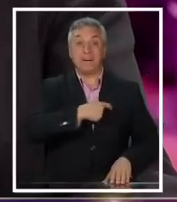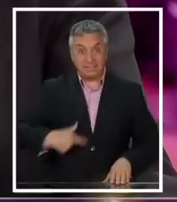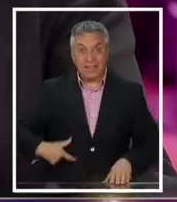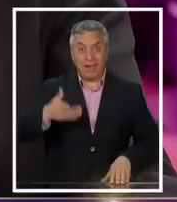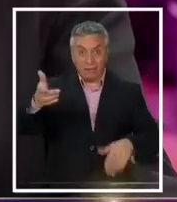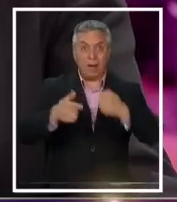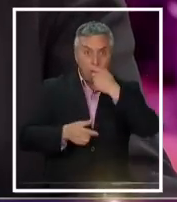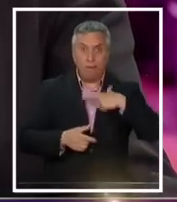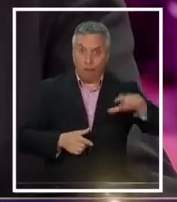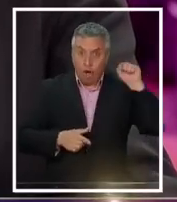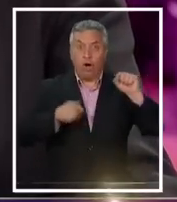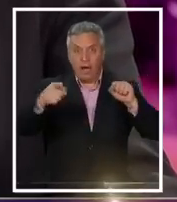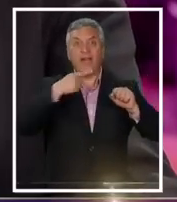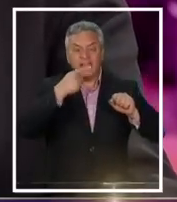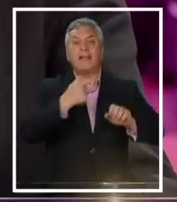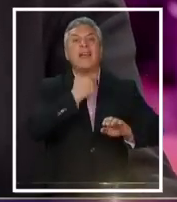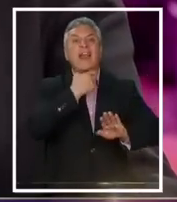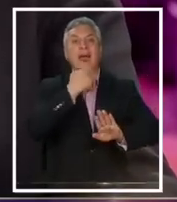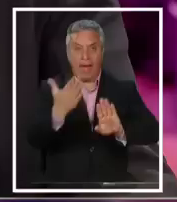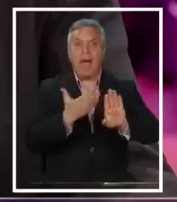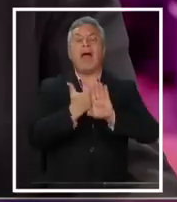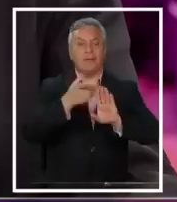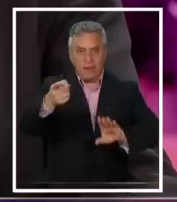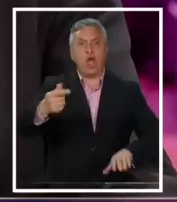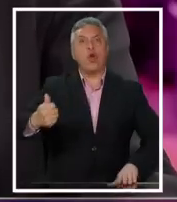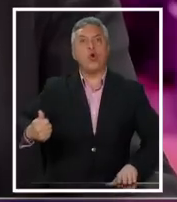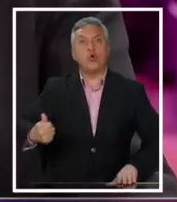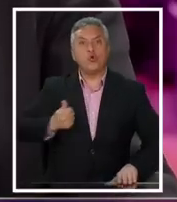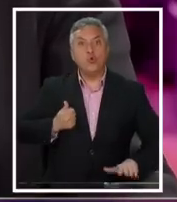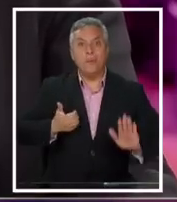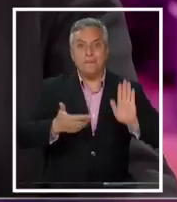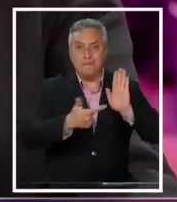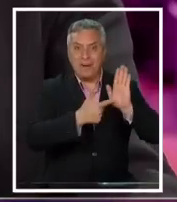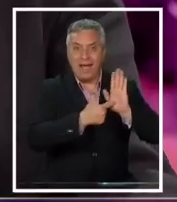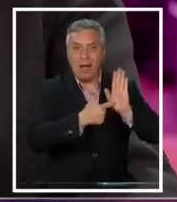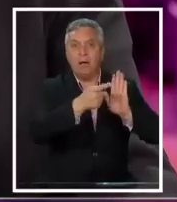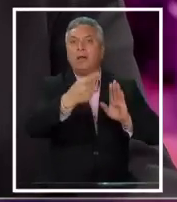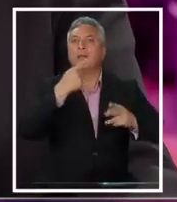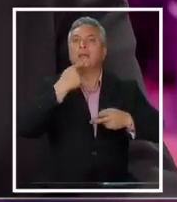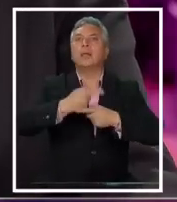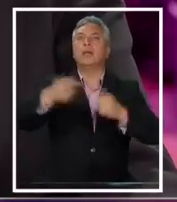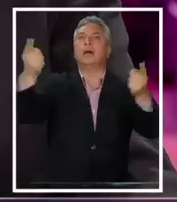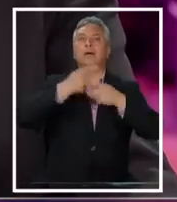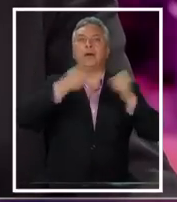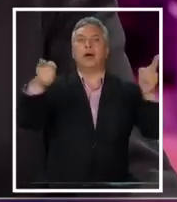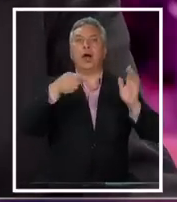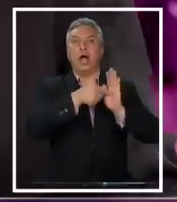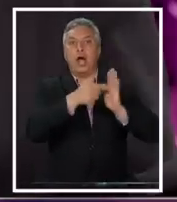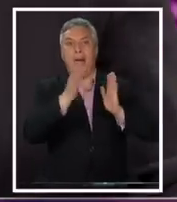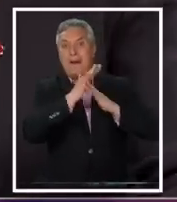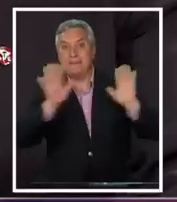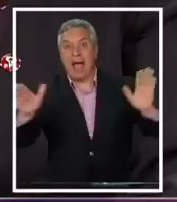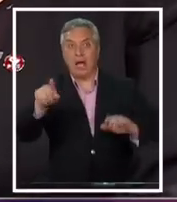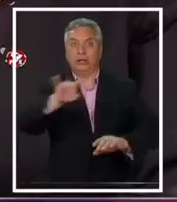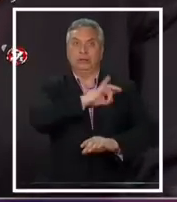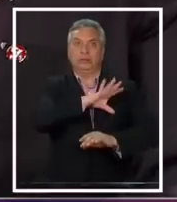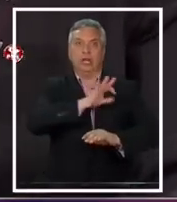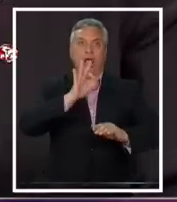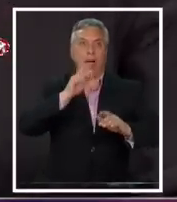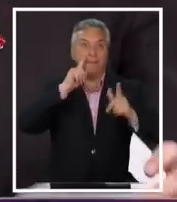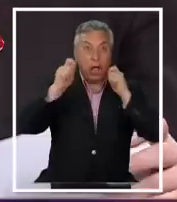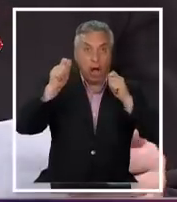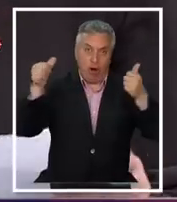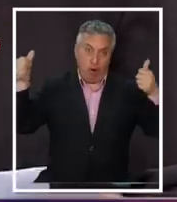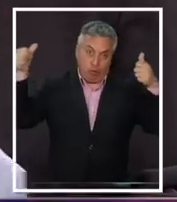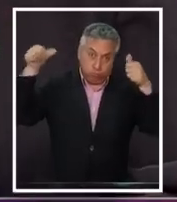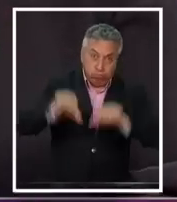República ha señalado que va a ser garante de que se cumpla. Entonces, no sigamos, Jimena, diciéndole a la ciudadanía que aquí viene la debacle y tú, cuando